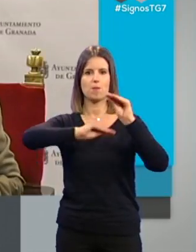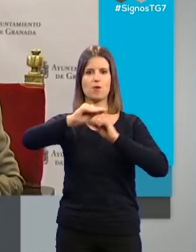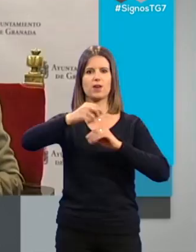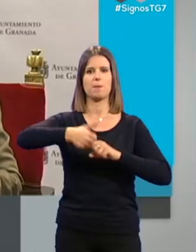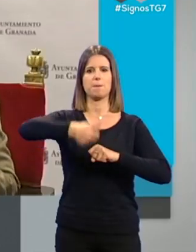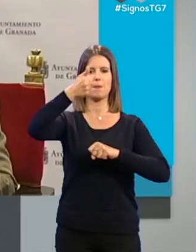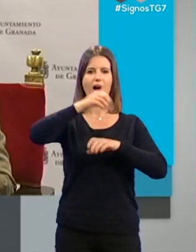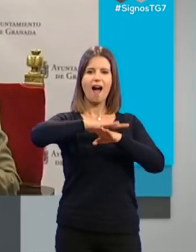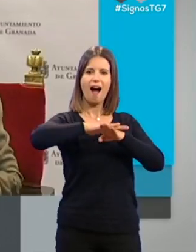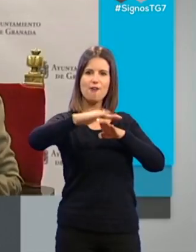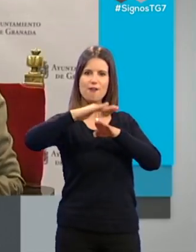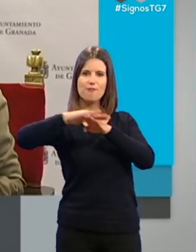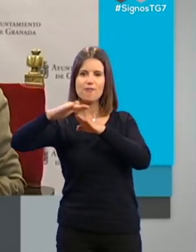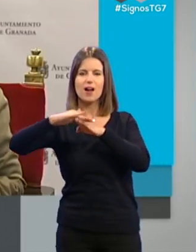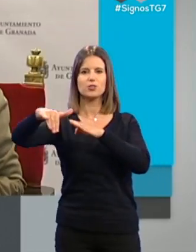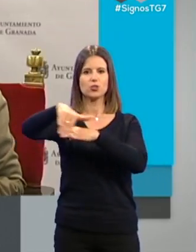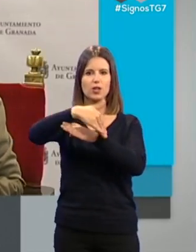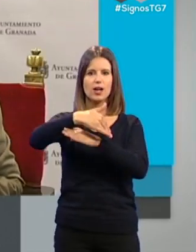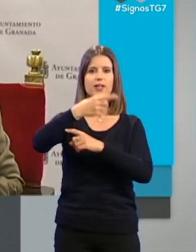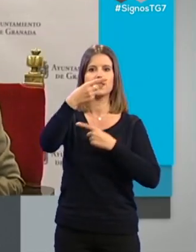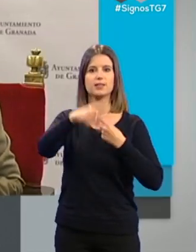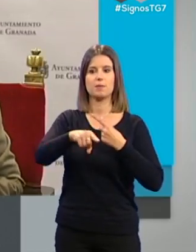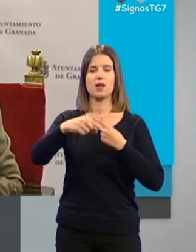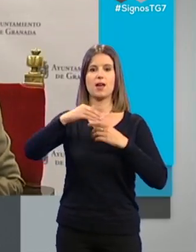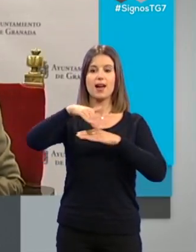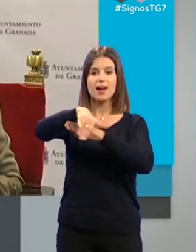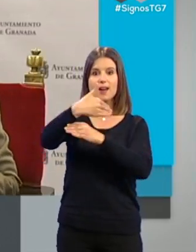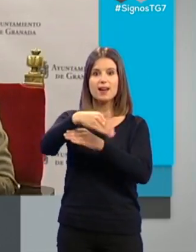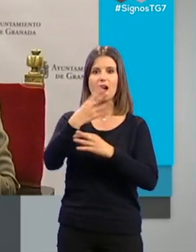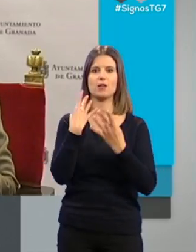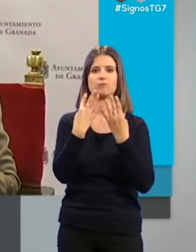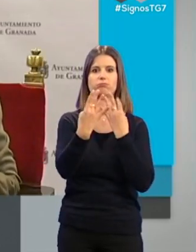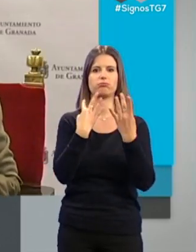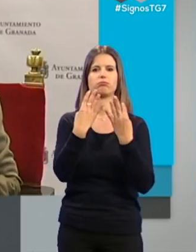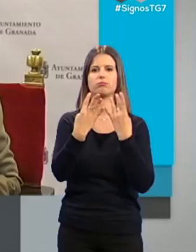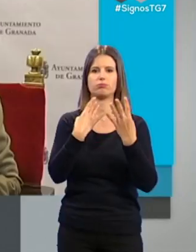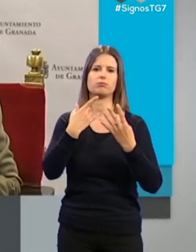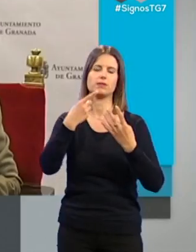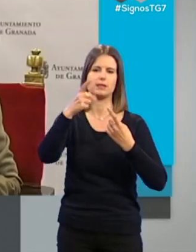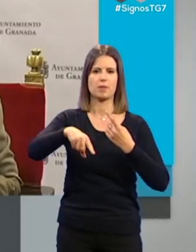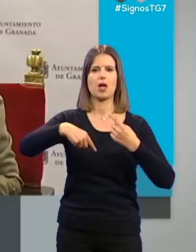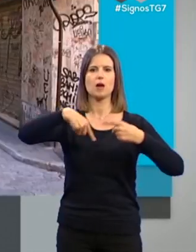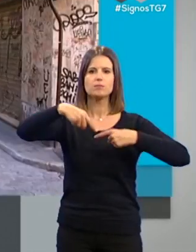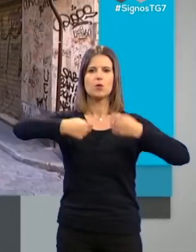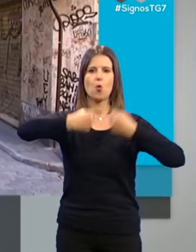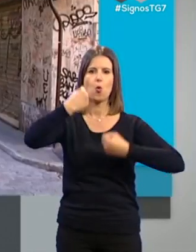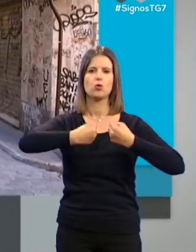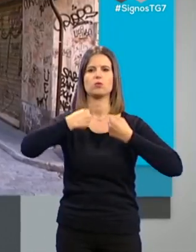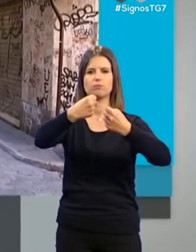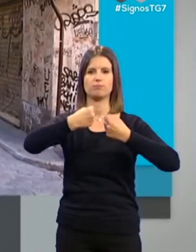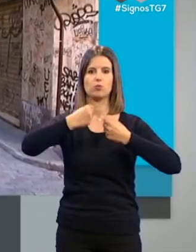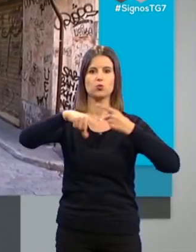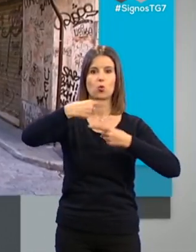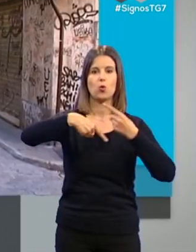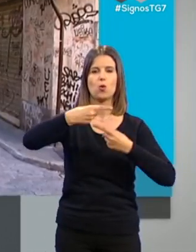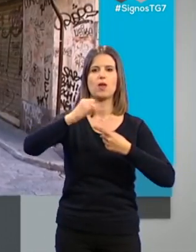aglomerado asfáltico. Luego, en viales de tránsito que tienen un tránsito moderado, habrá